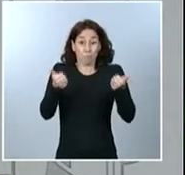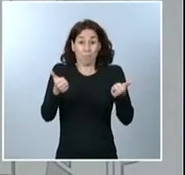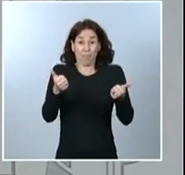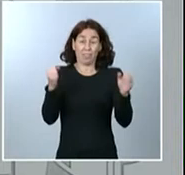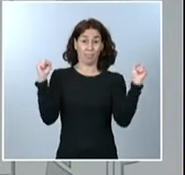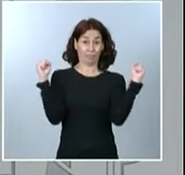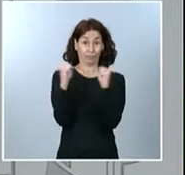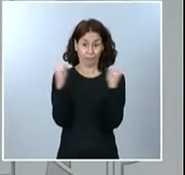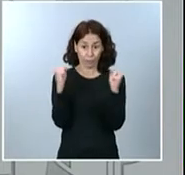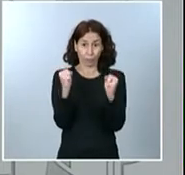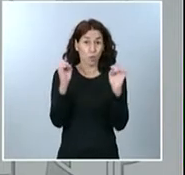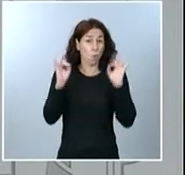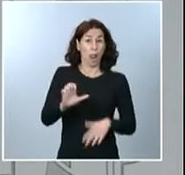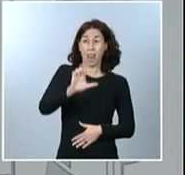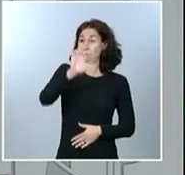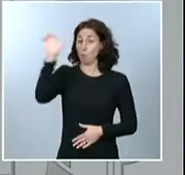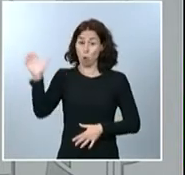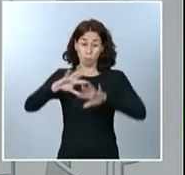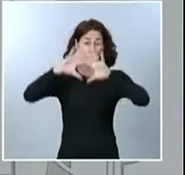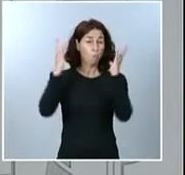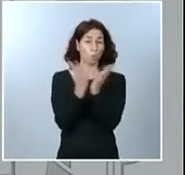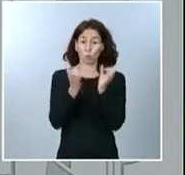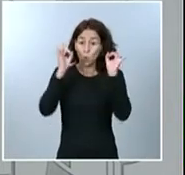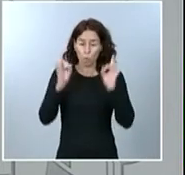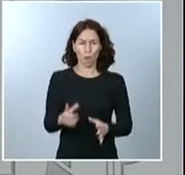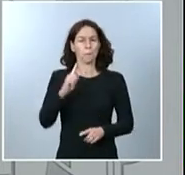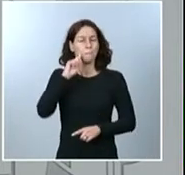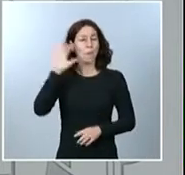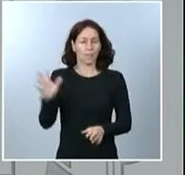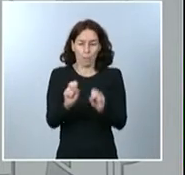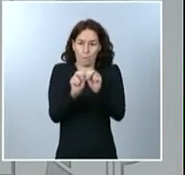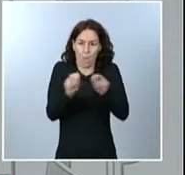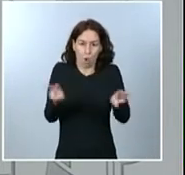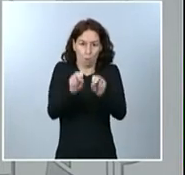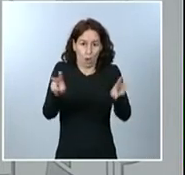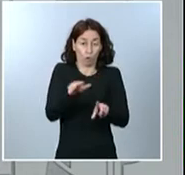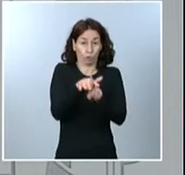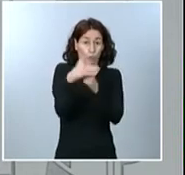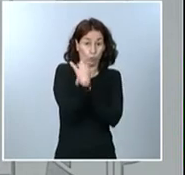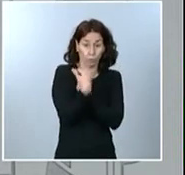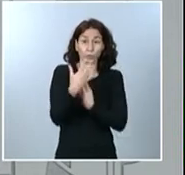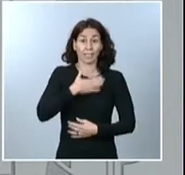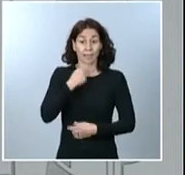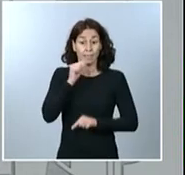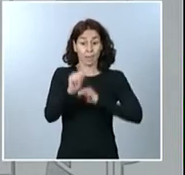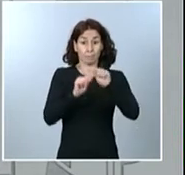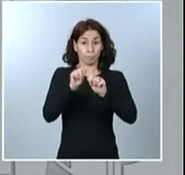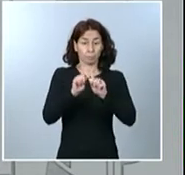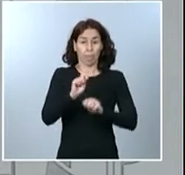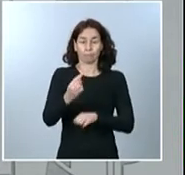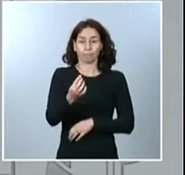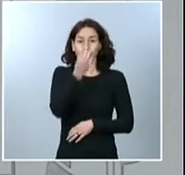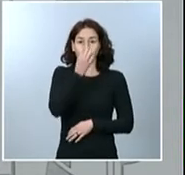otras partes del mundo, está viendo agravada su situación. Aumenta el número de contagios, aumenta también la presión hospitalaria.